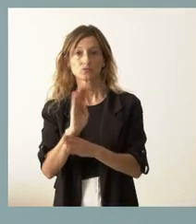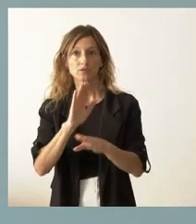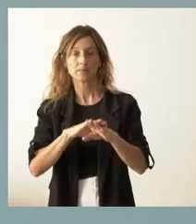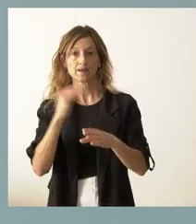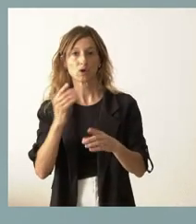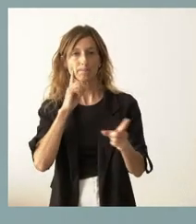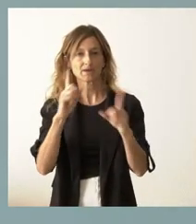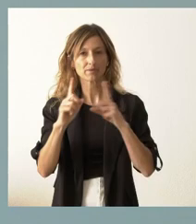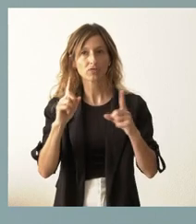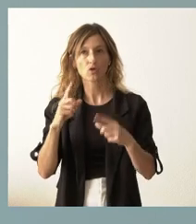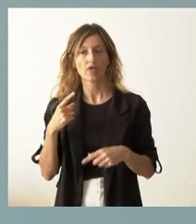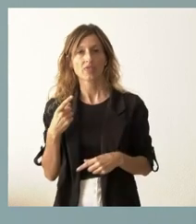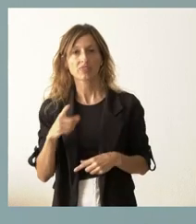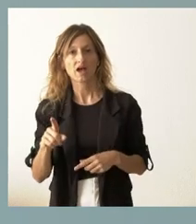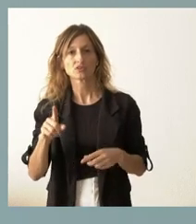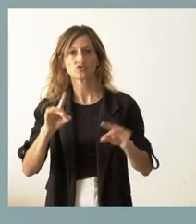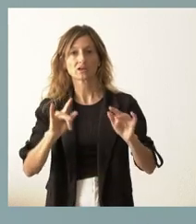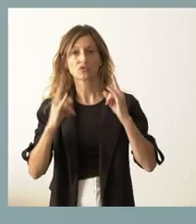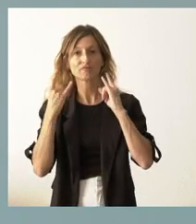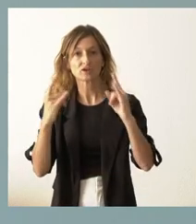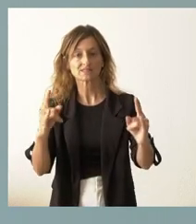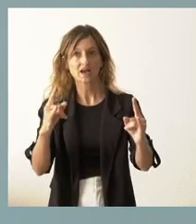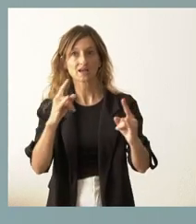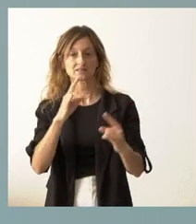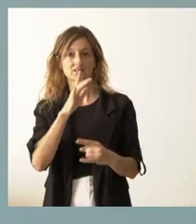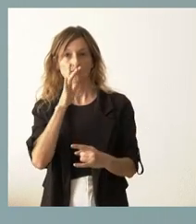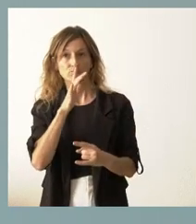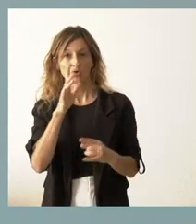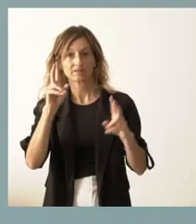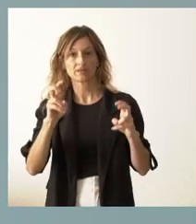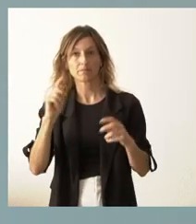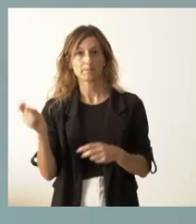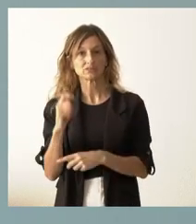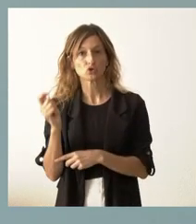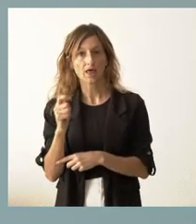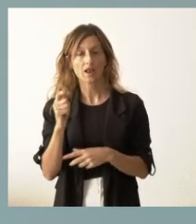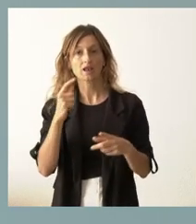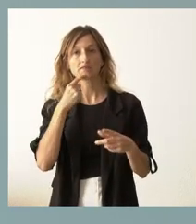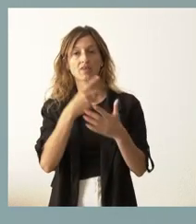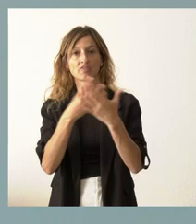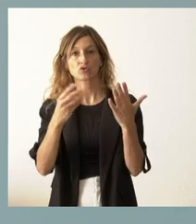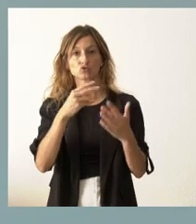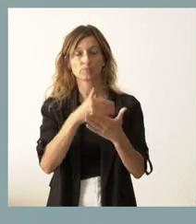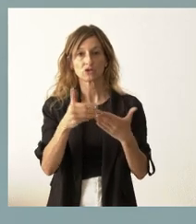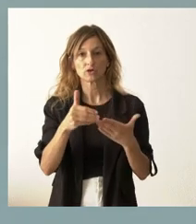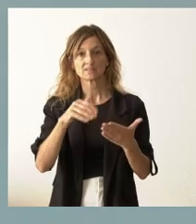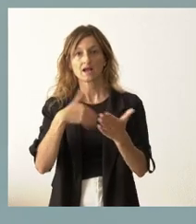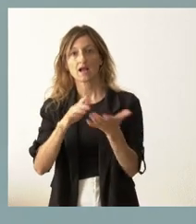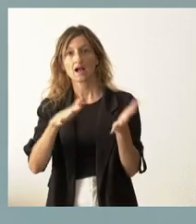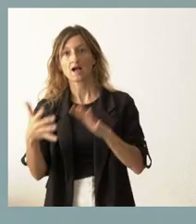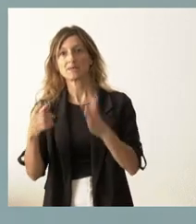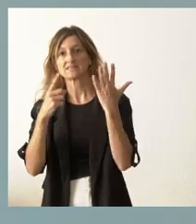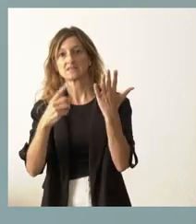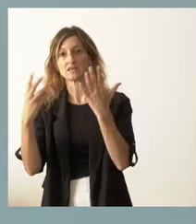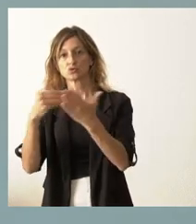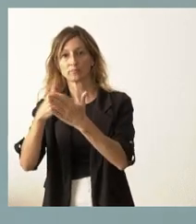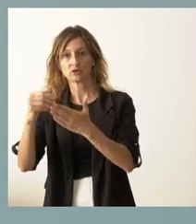prevención y los daños en los terrenos forestales con la vocación silvopastoral, que pasan de 18 millones de euros a 68 millones